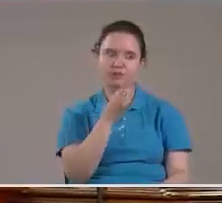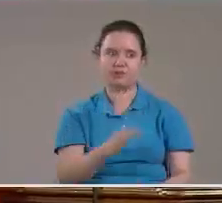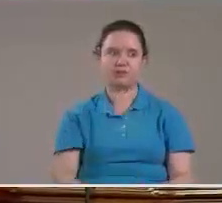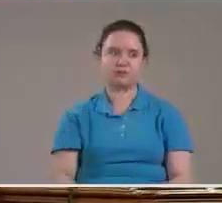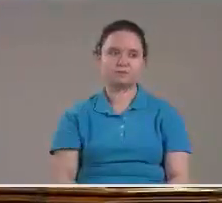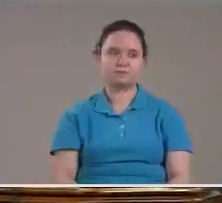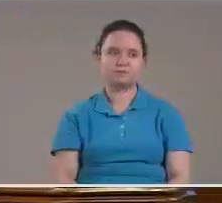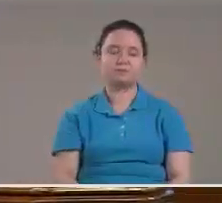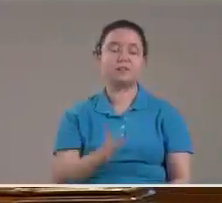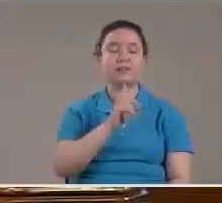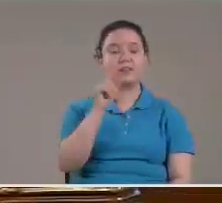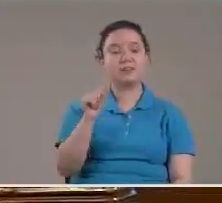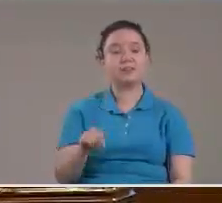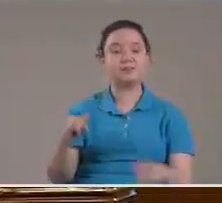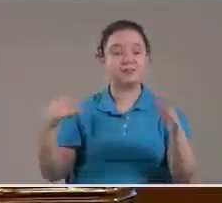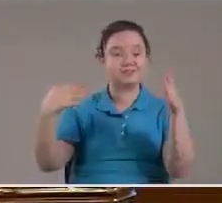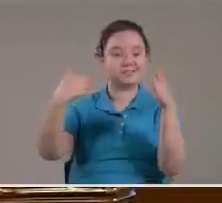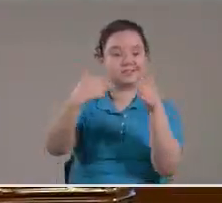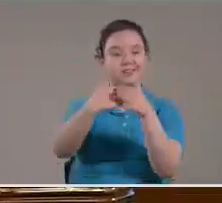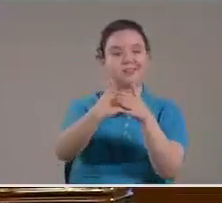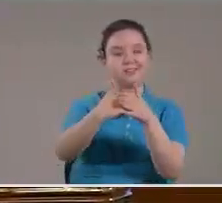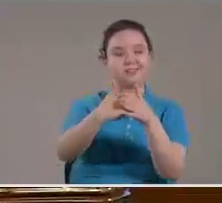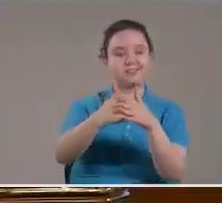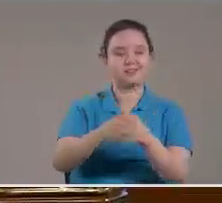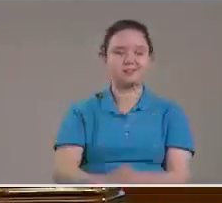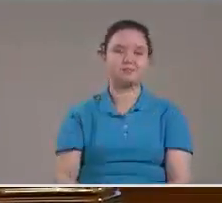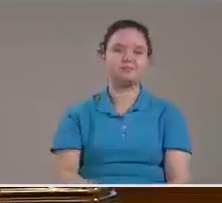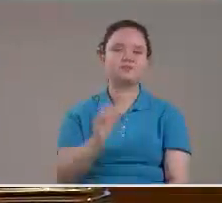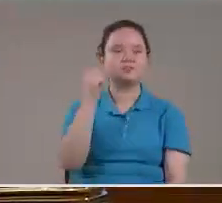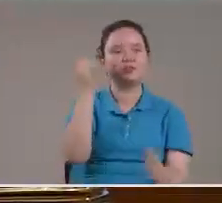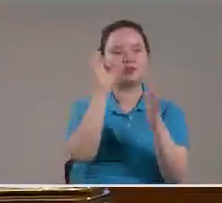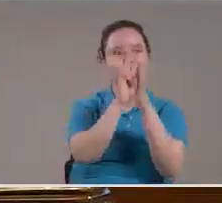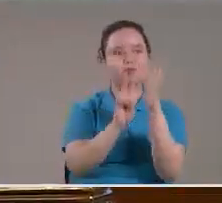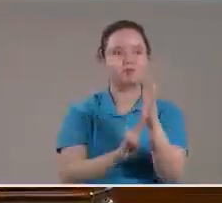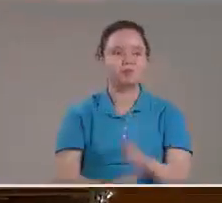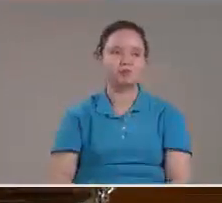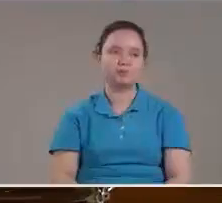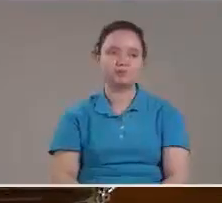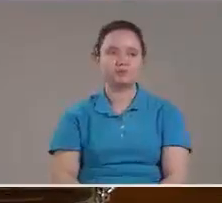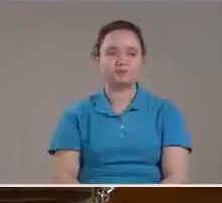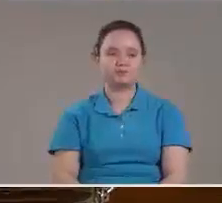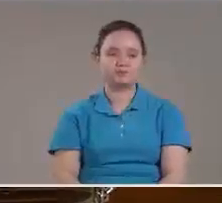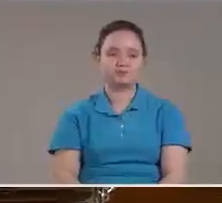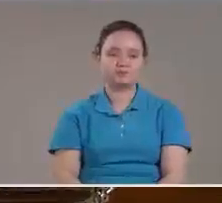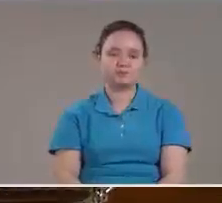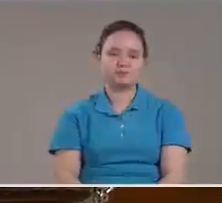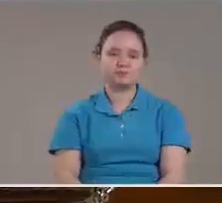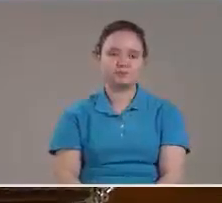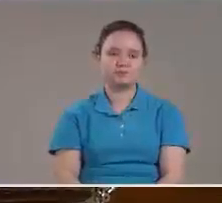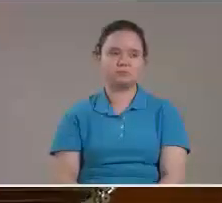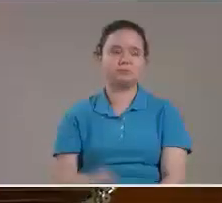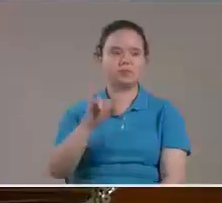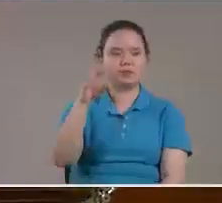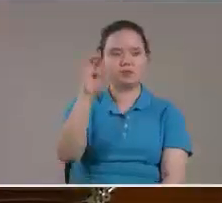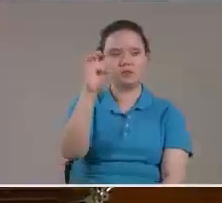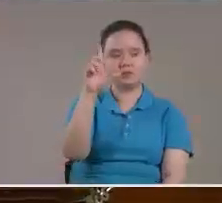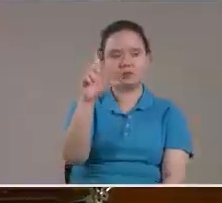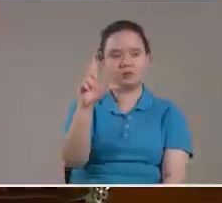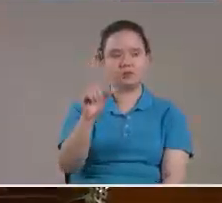Hermanos Estamos al borde Déjenme leerle Otro Otro versículo Solo que este En Joel